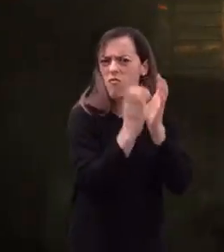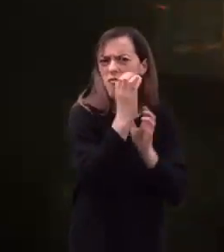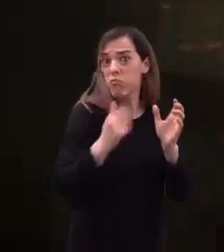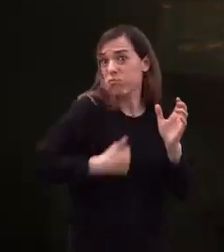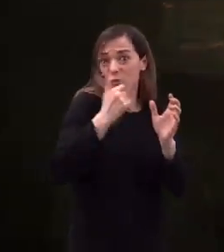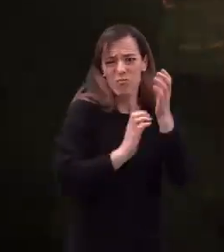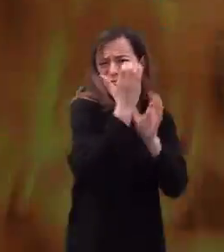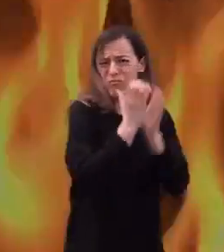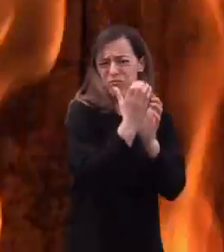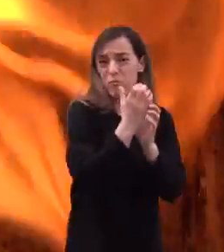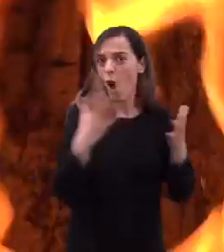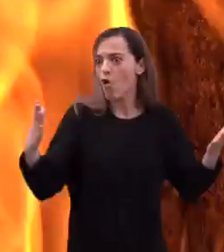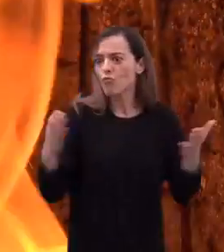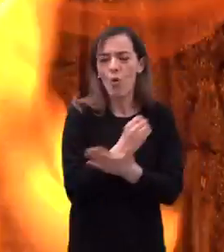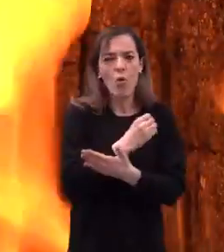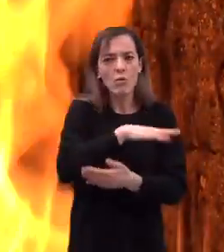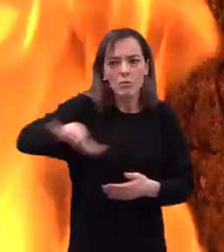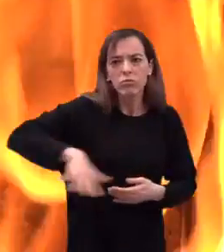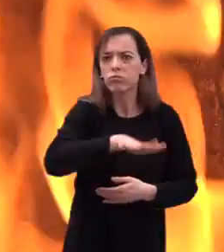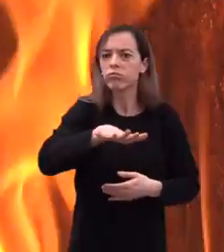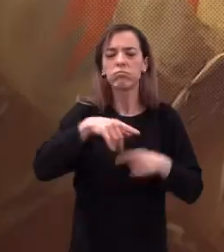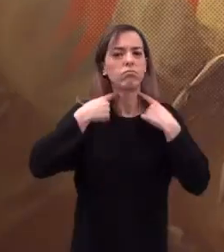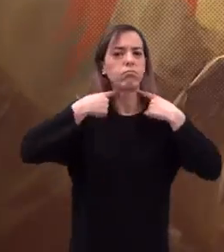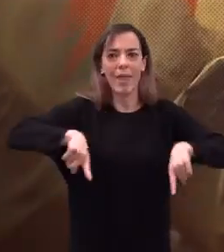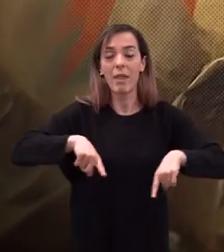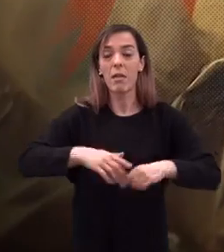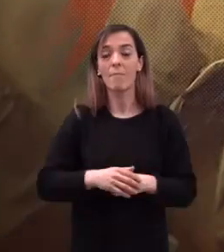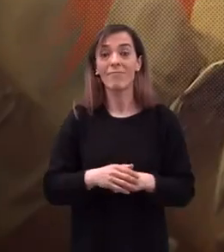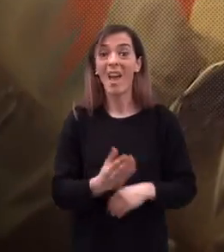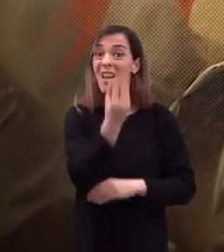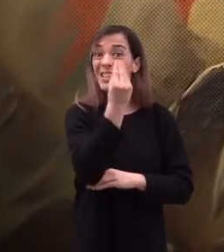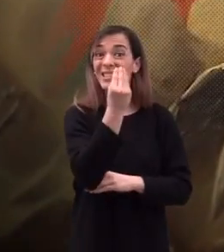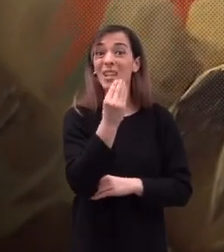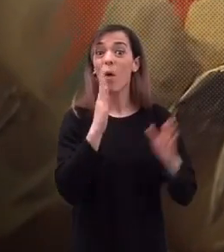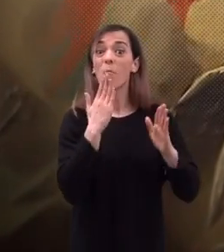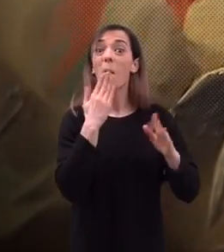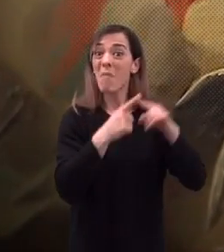Todo se perdió, incluida la estatua medieval de la Virgen.